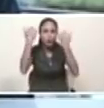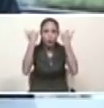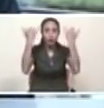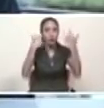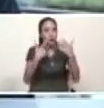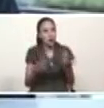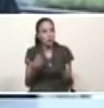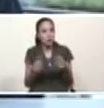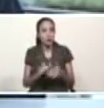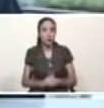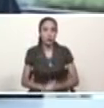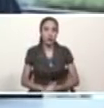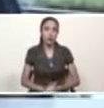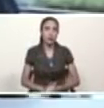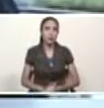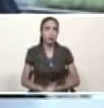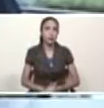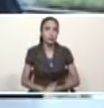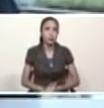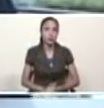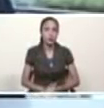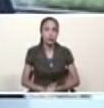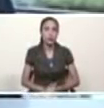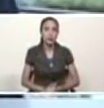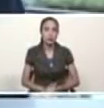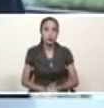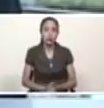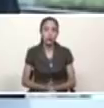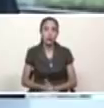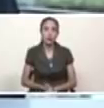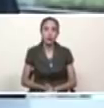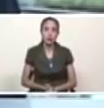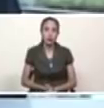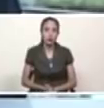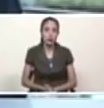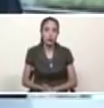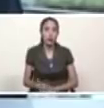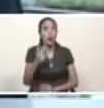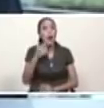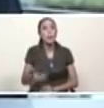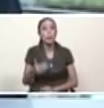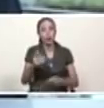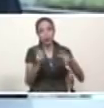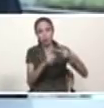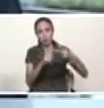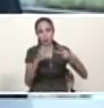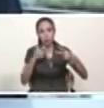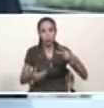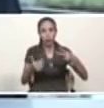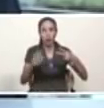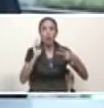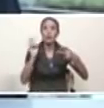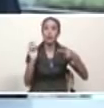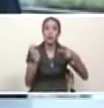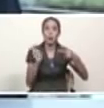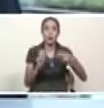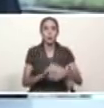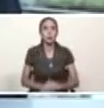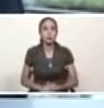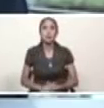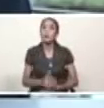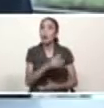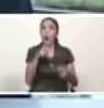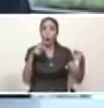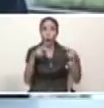comentario bueno en segundo lugar yo quiero mostrar algo muy importante si bien es cierto vimos la